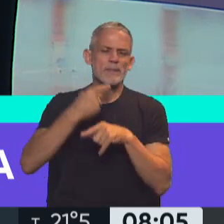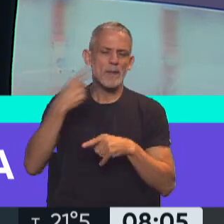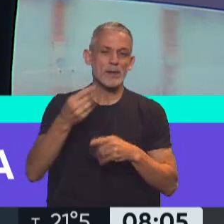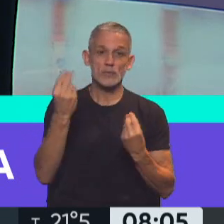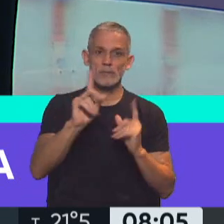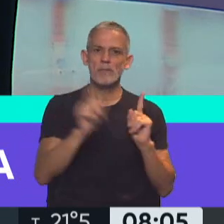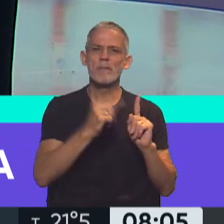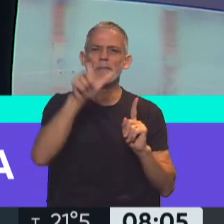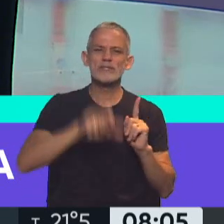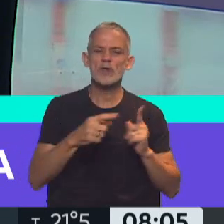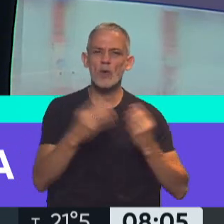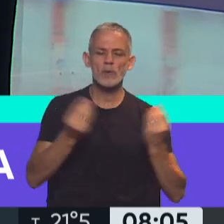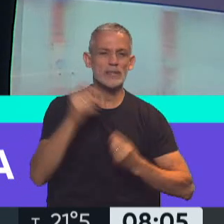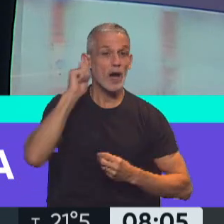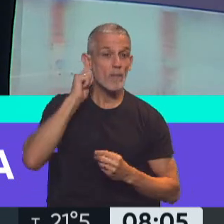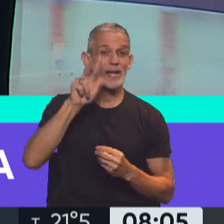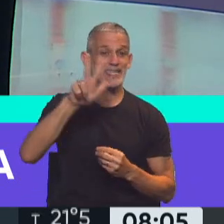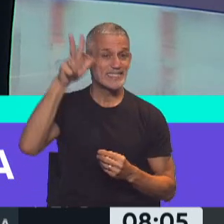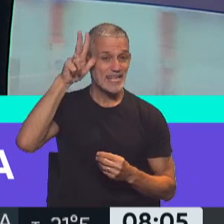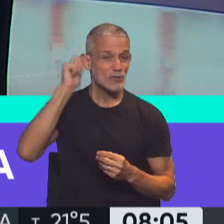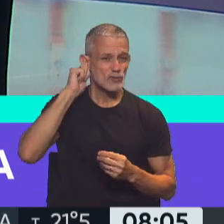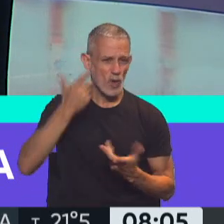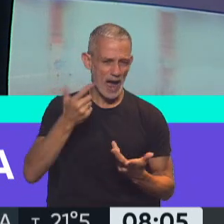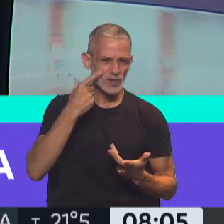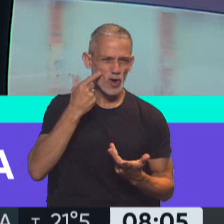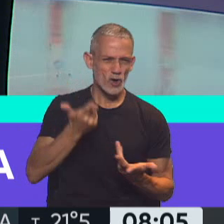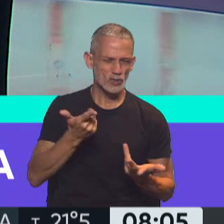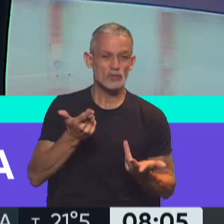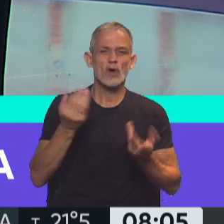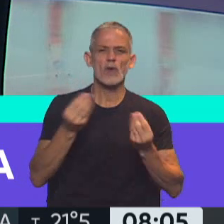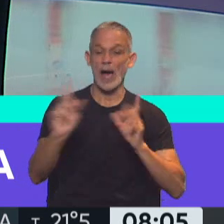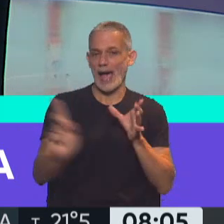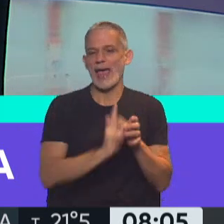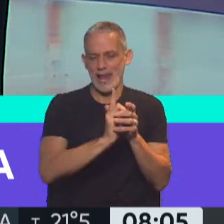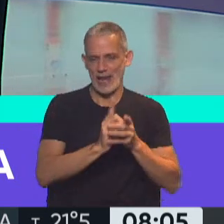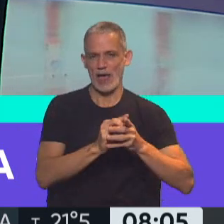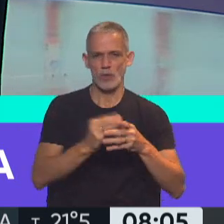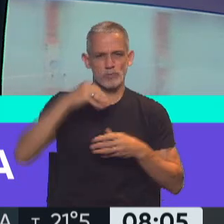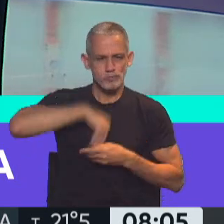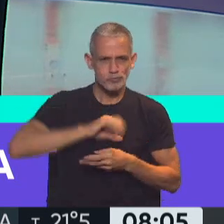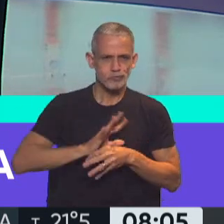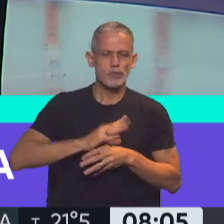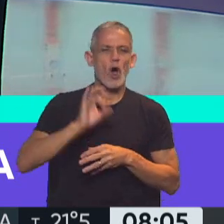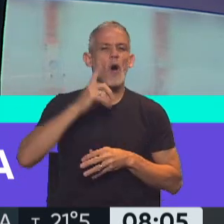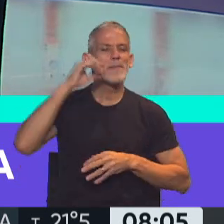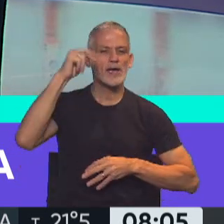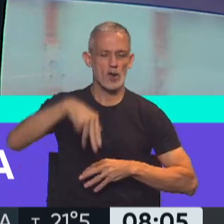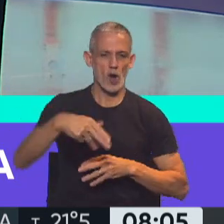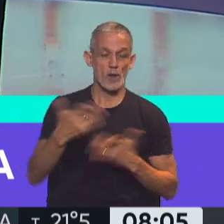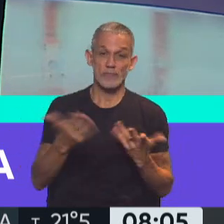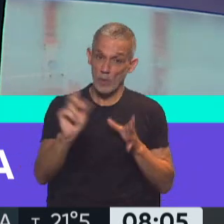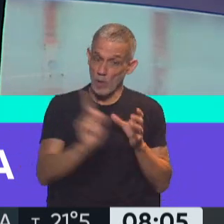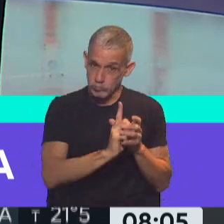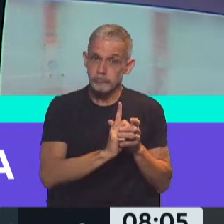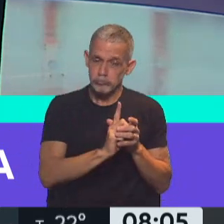encuentra este paciente, no? Este hombre de 38 años, ¿quién está aislado como portador de la variante Omicron? Bueno, el